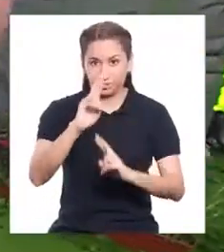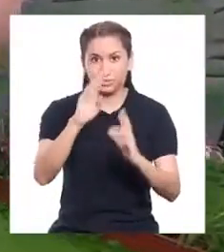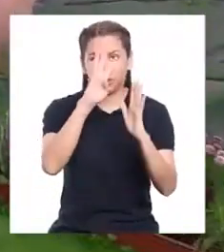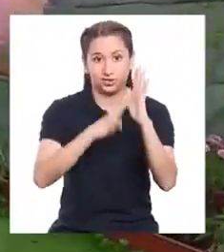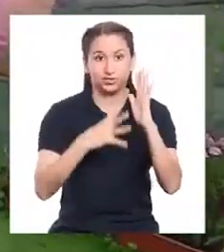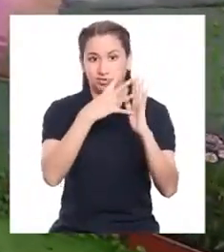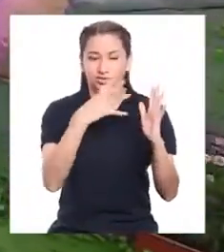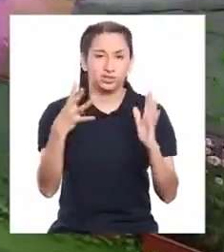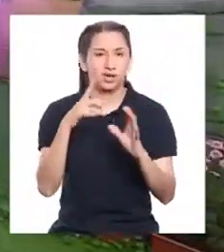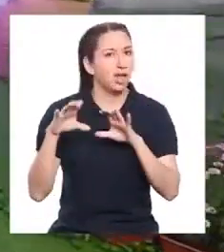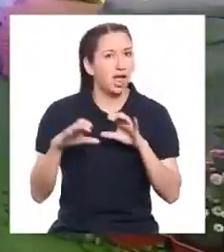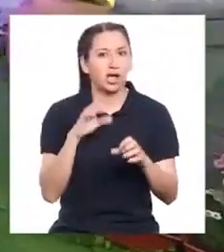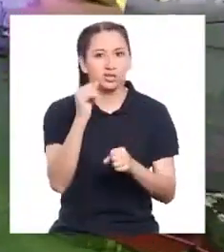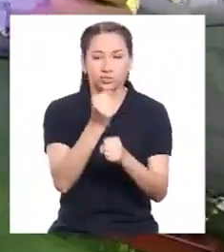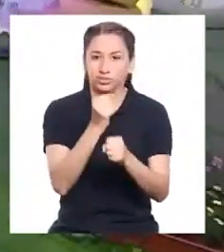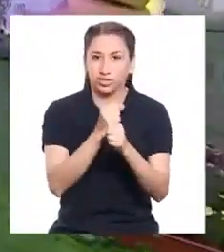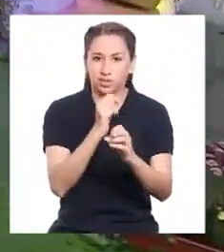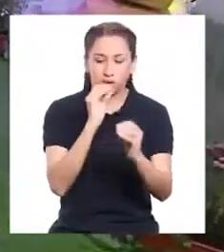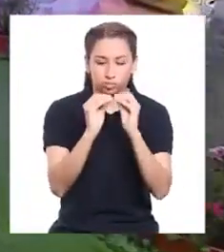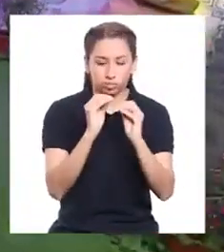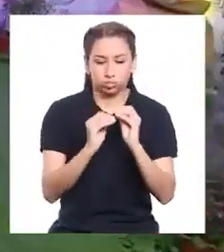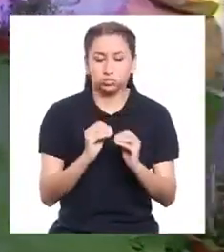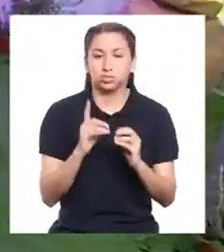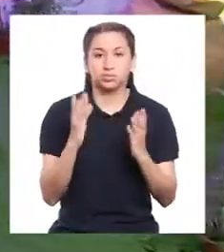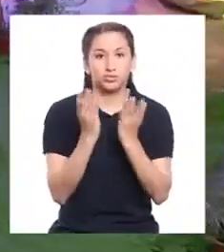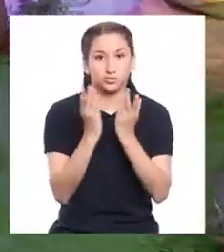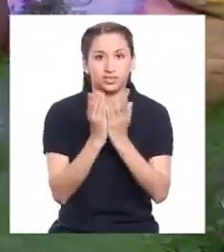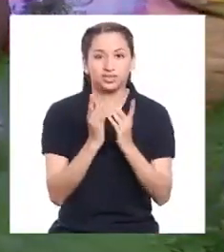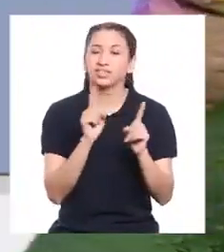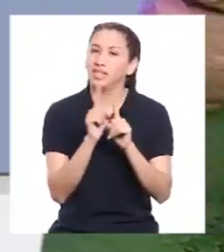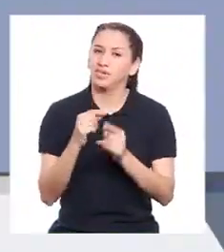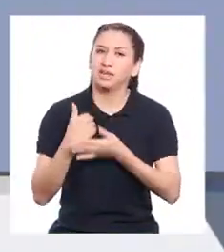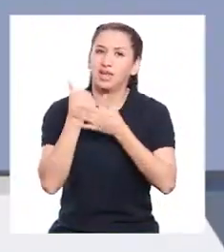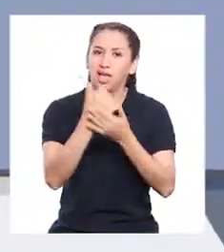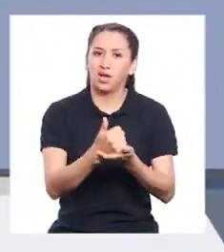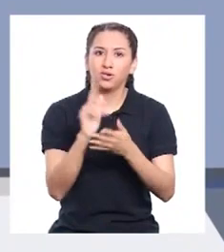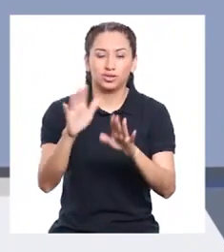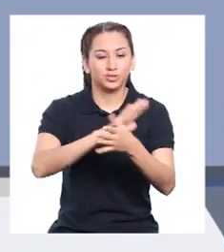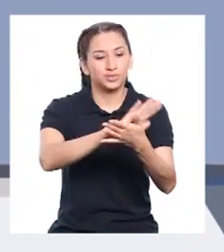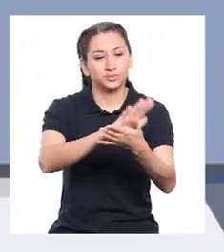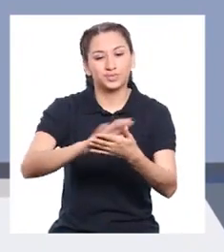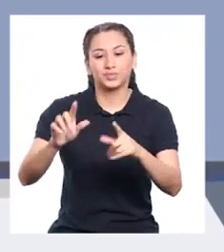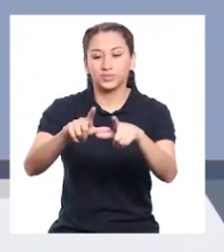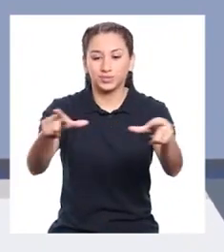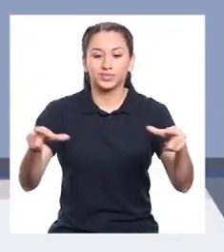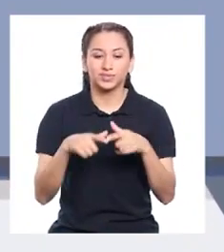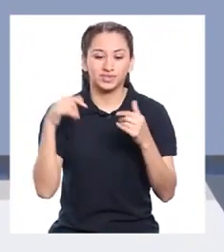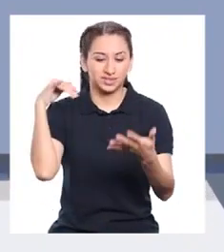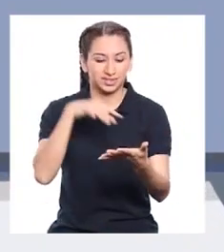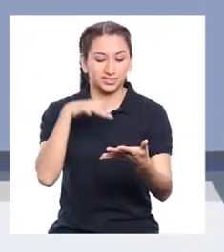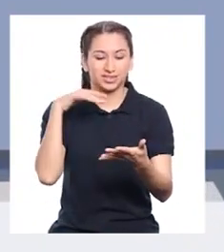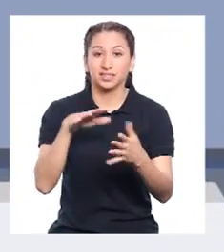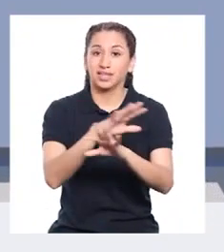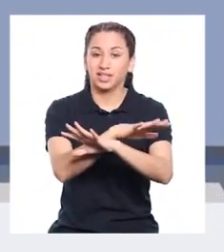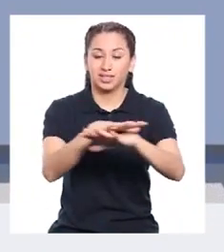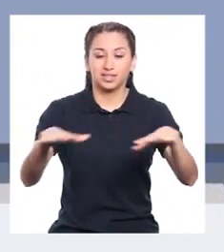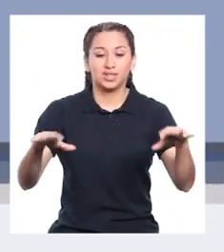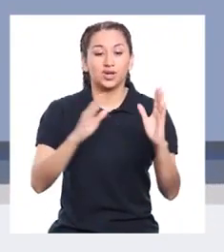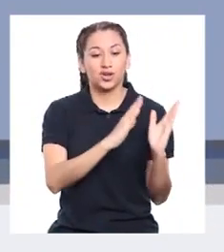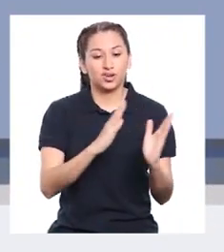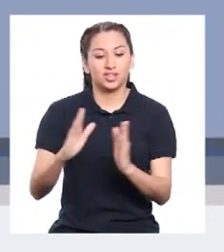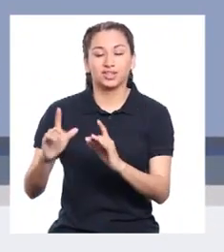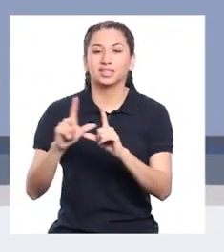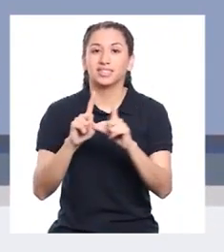con los horarios establecidos para realizar las actividades escolares. Y ayudémoslos a acomodar su espacio de estudio para que siempre esté